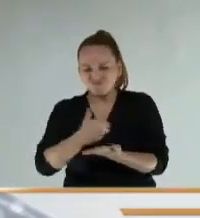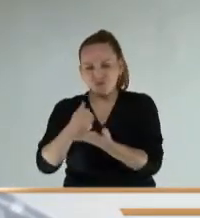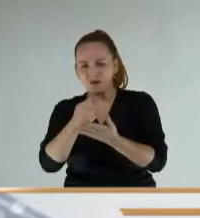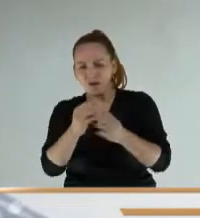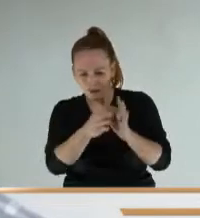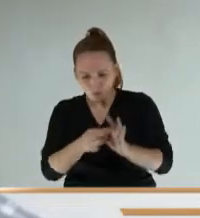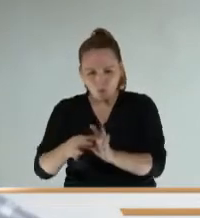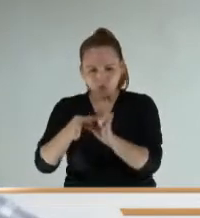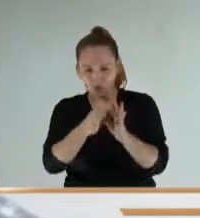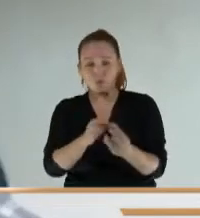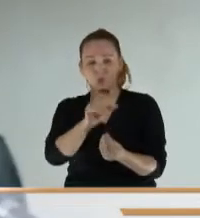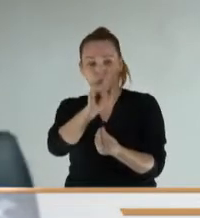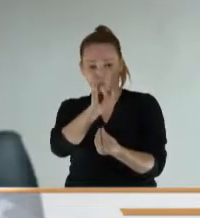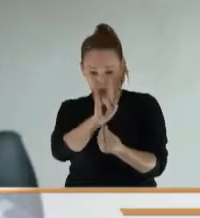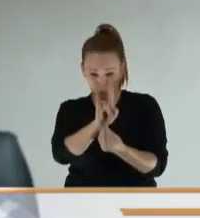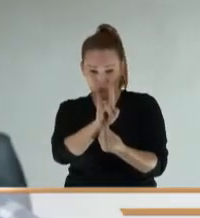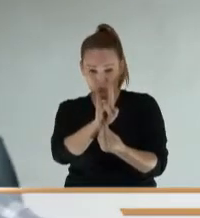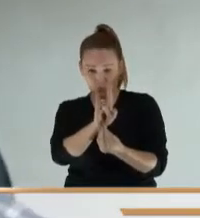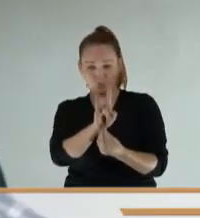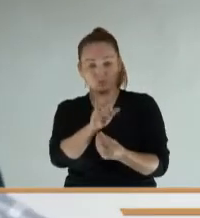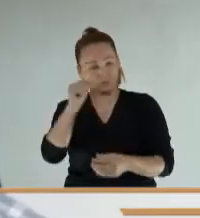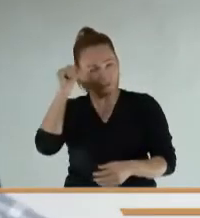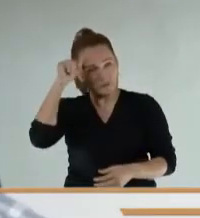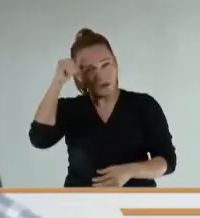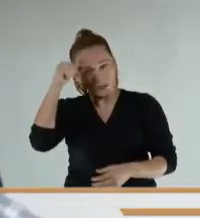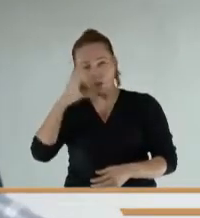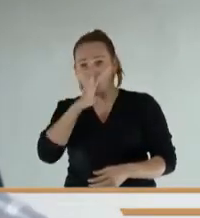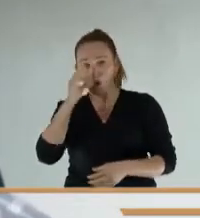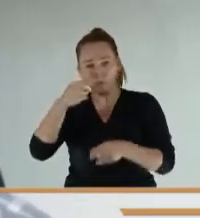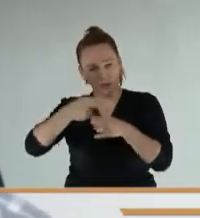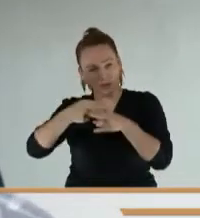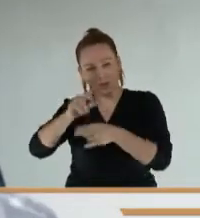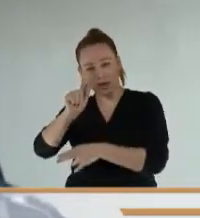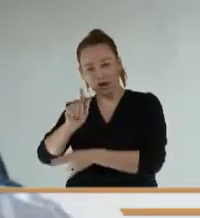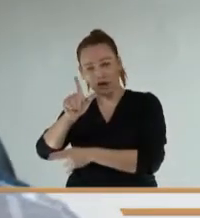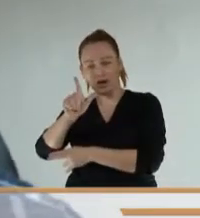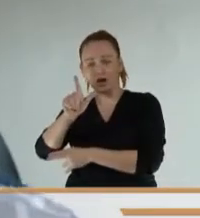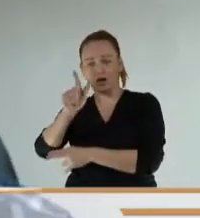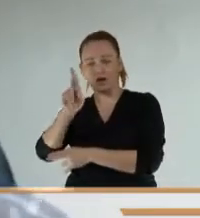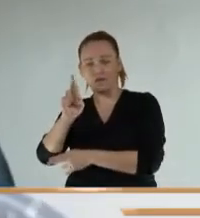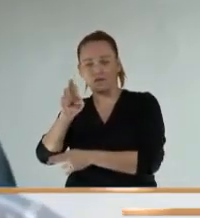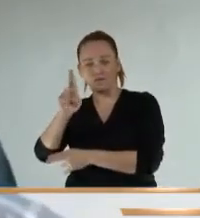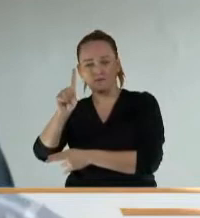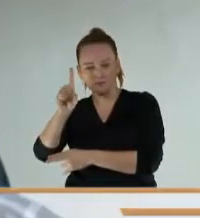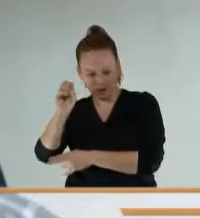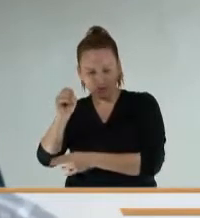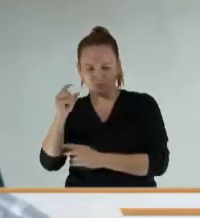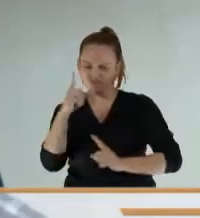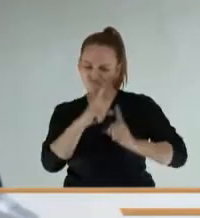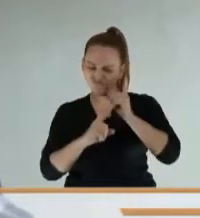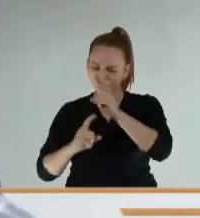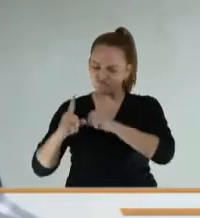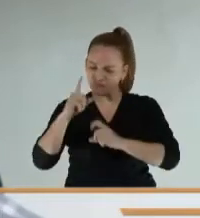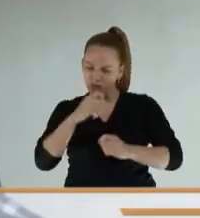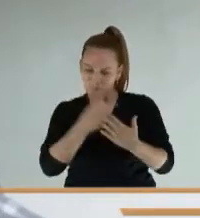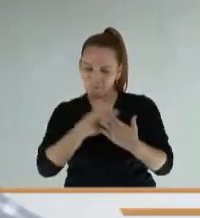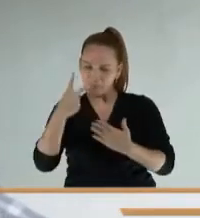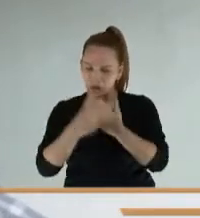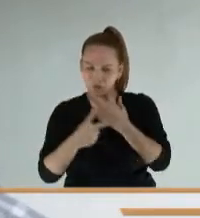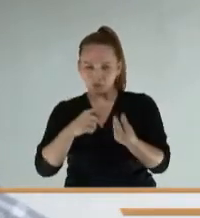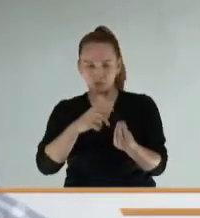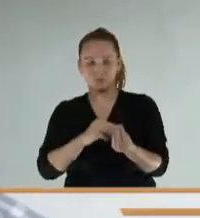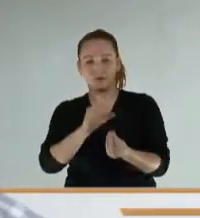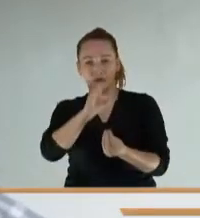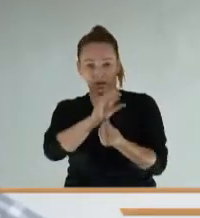el partido de la U. Recuerdo al doctor Alfredo de Luque, haciendo unas reflexiones sobre el proyecto. El partido